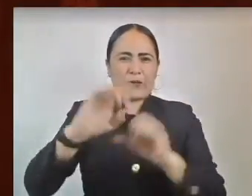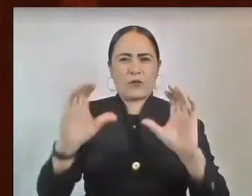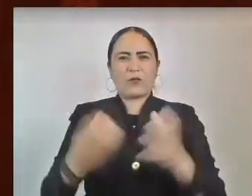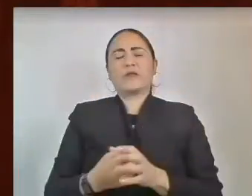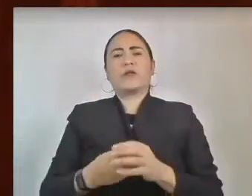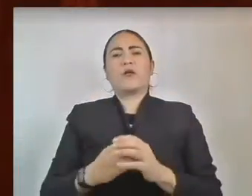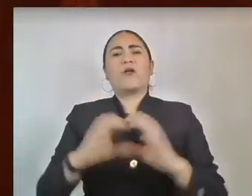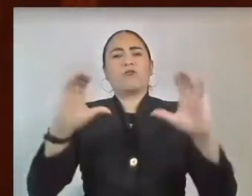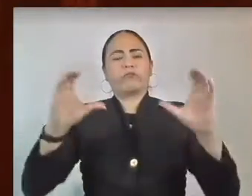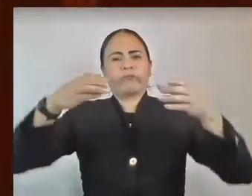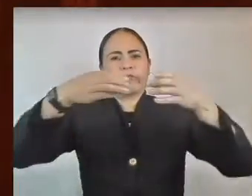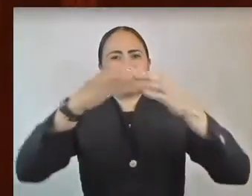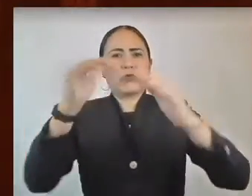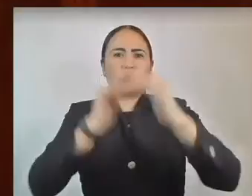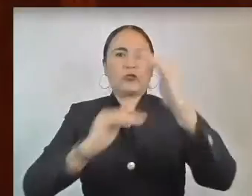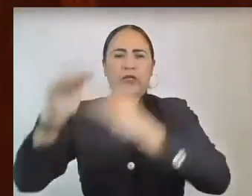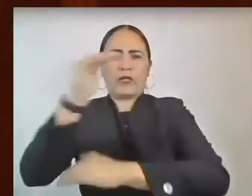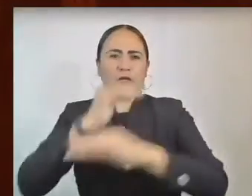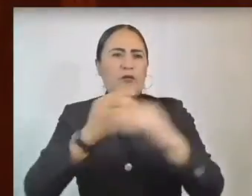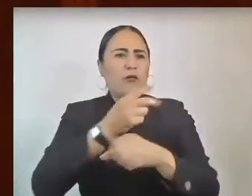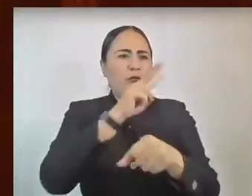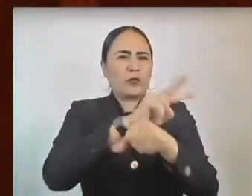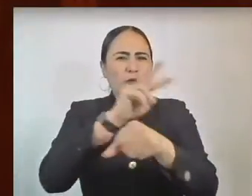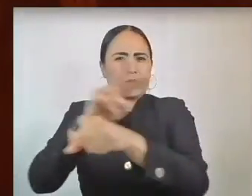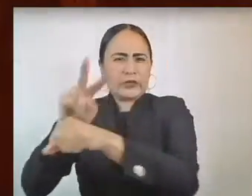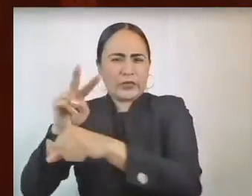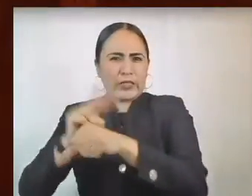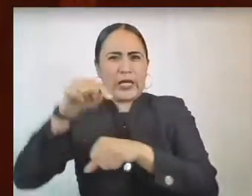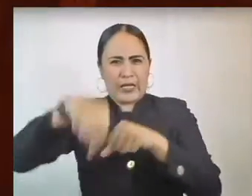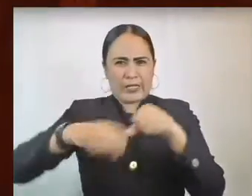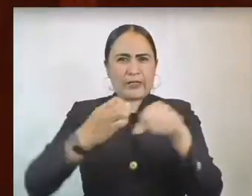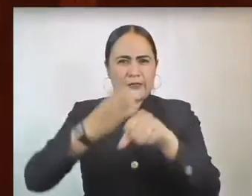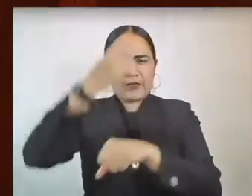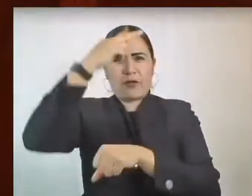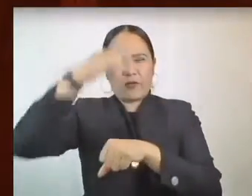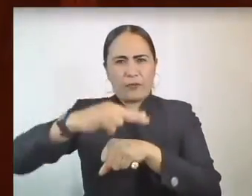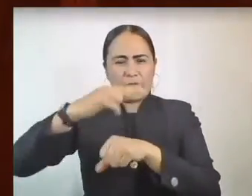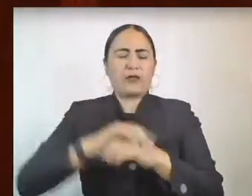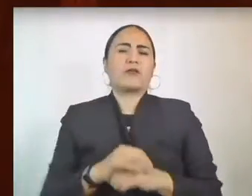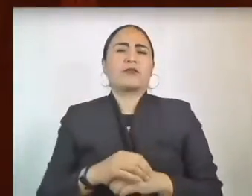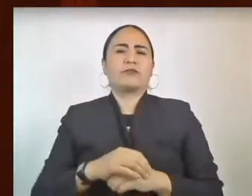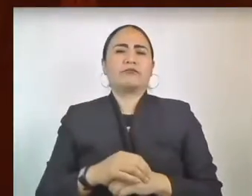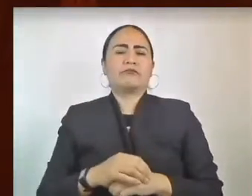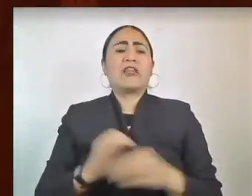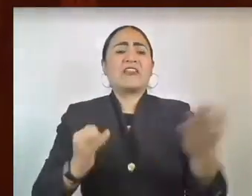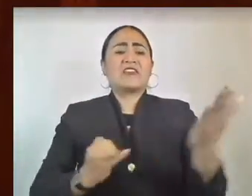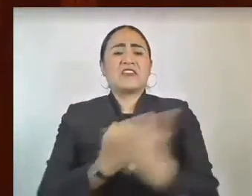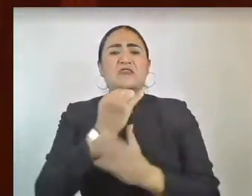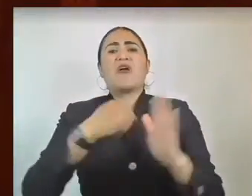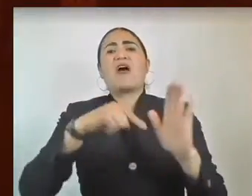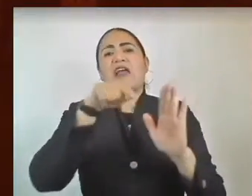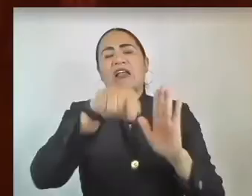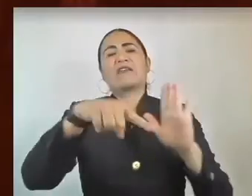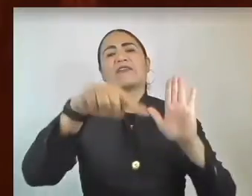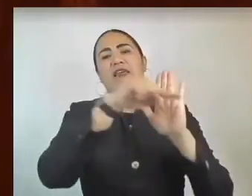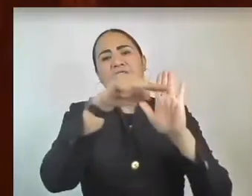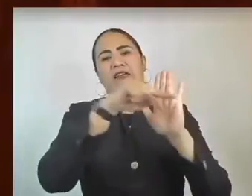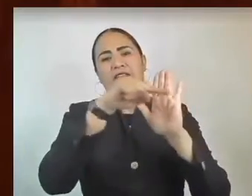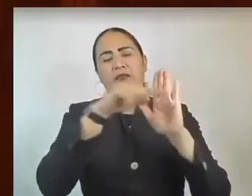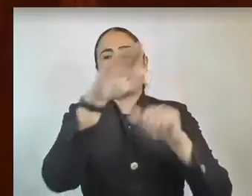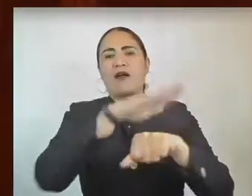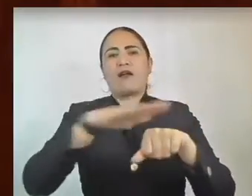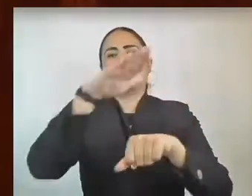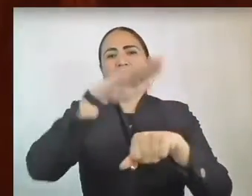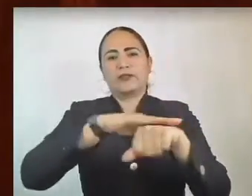fiscalización del Estado de México un dictamen con opinión negativa, por razones entre las que se